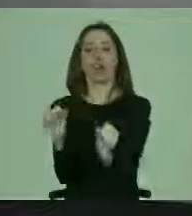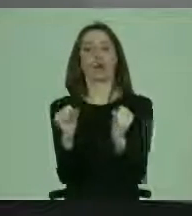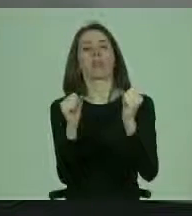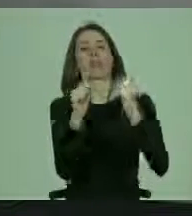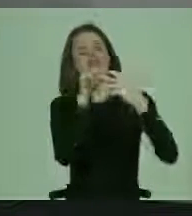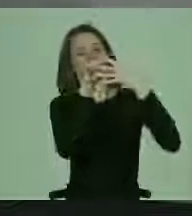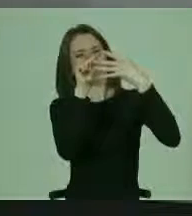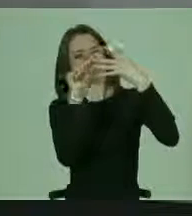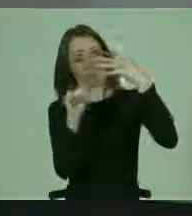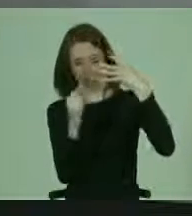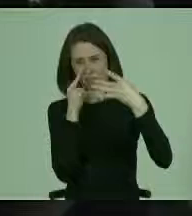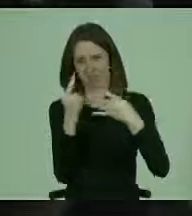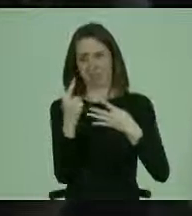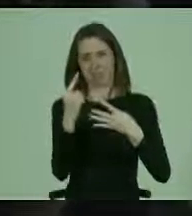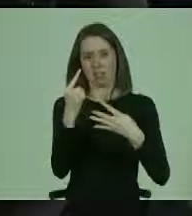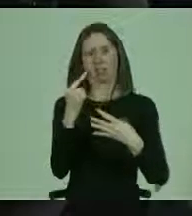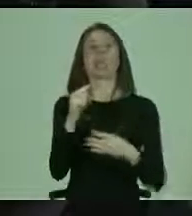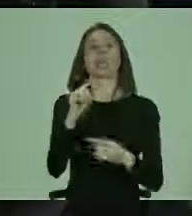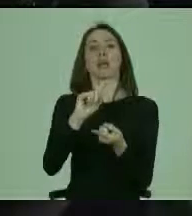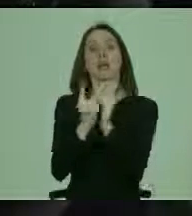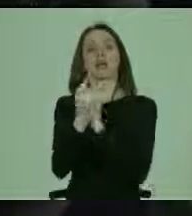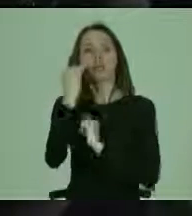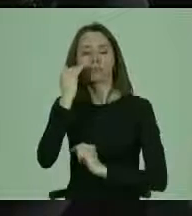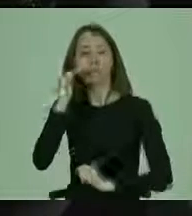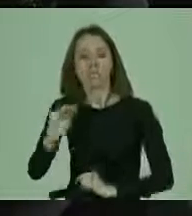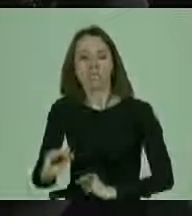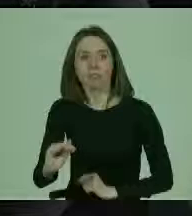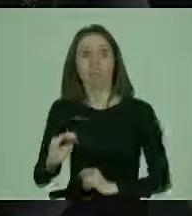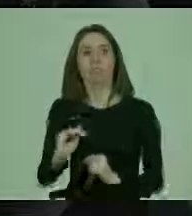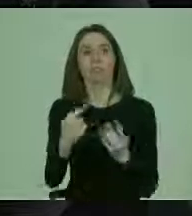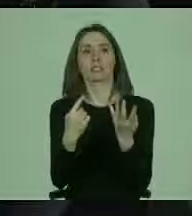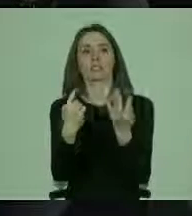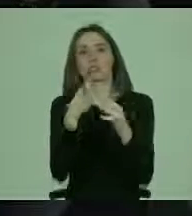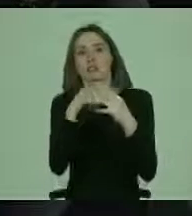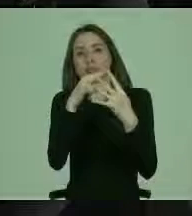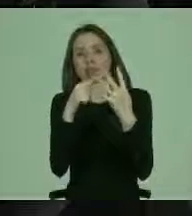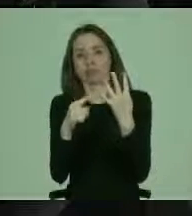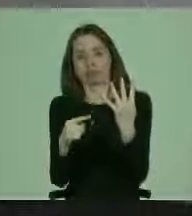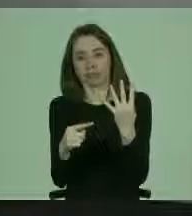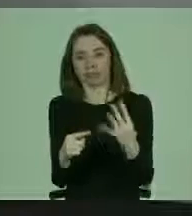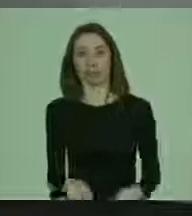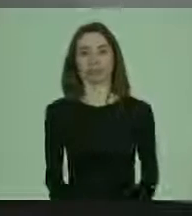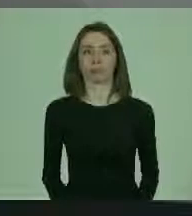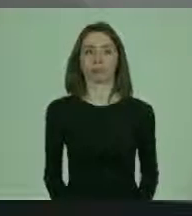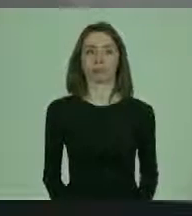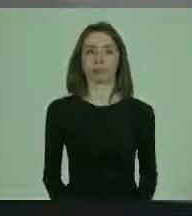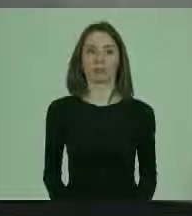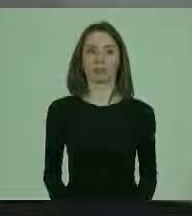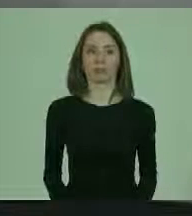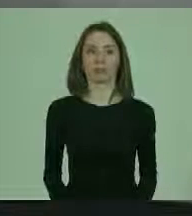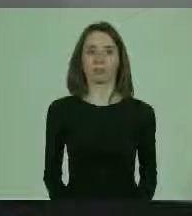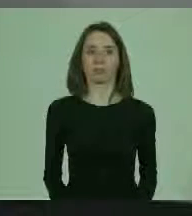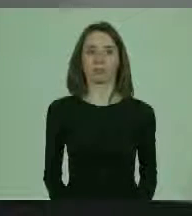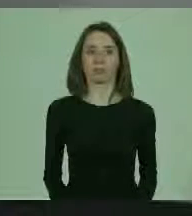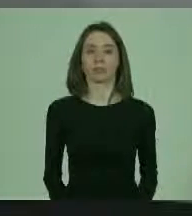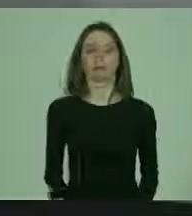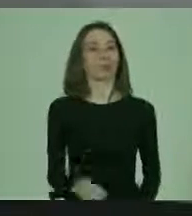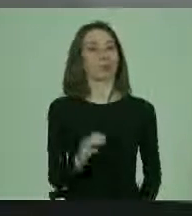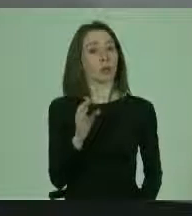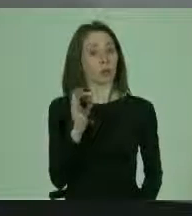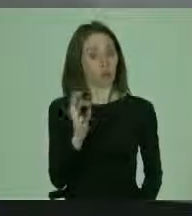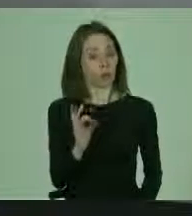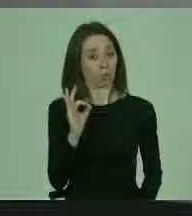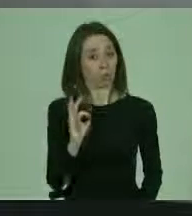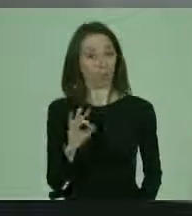características, infantilización, etc. Por lo tanto, es muy,